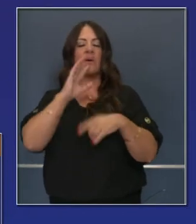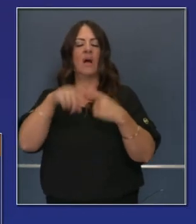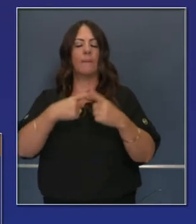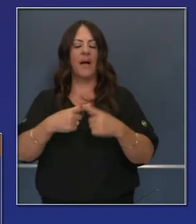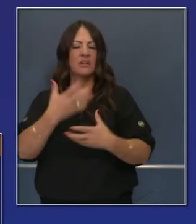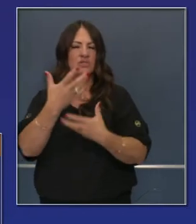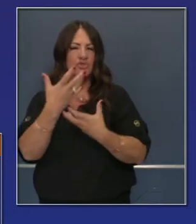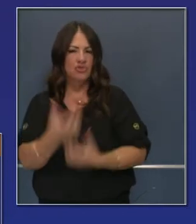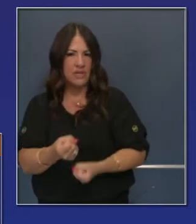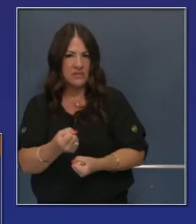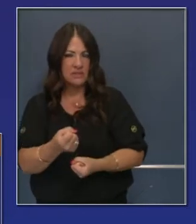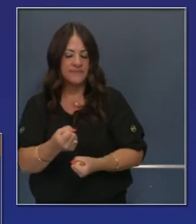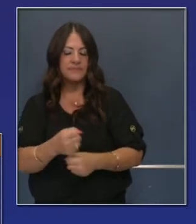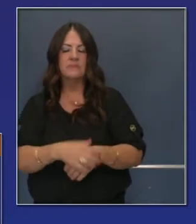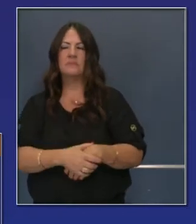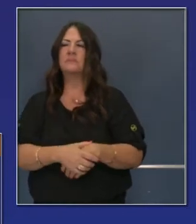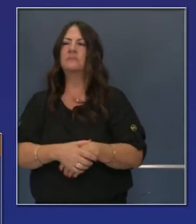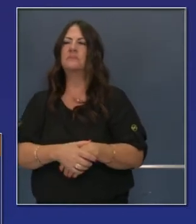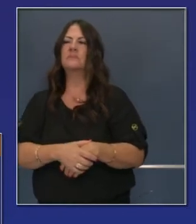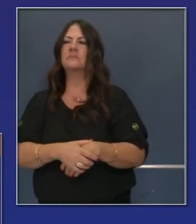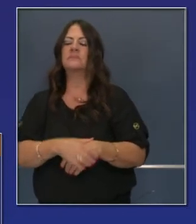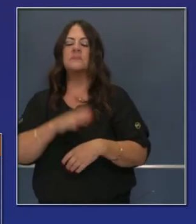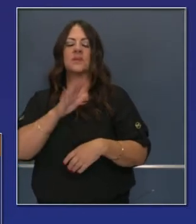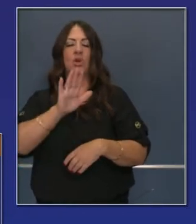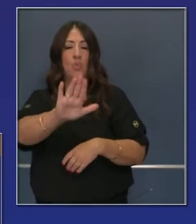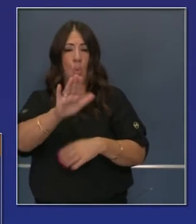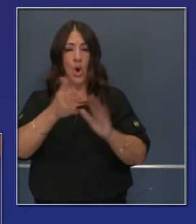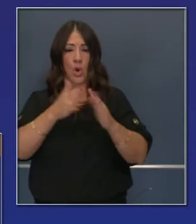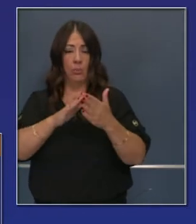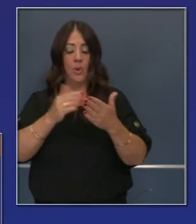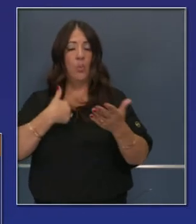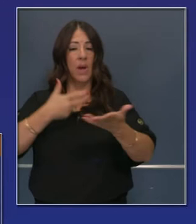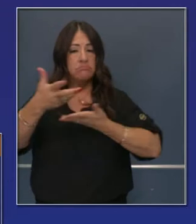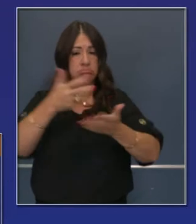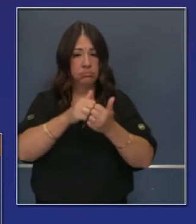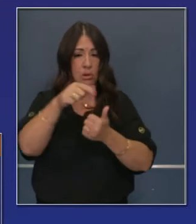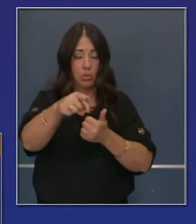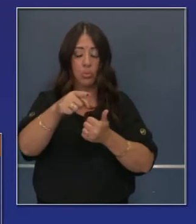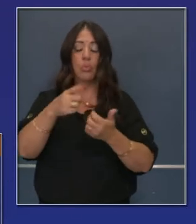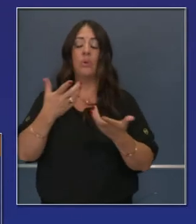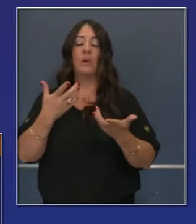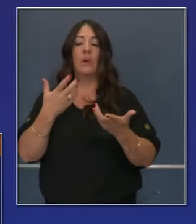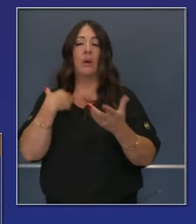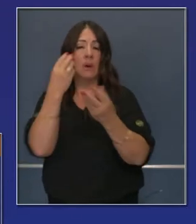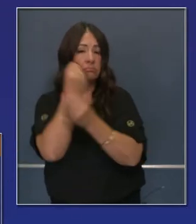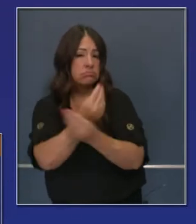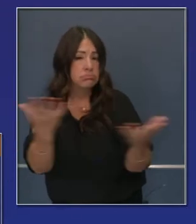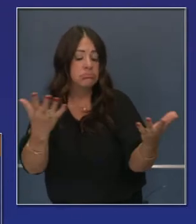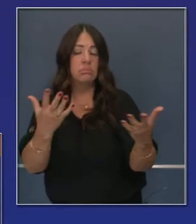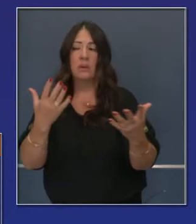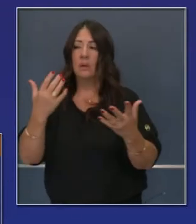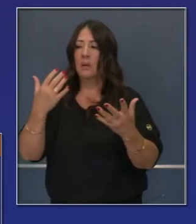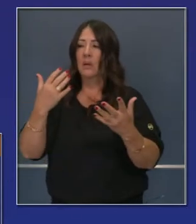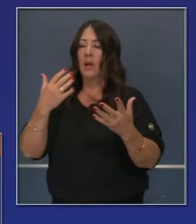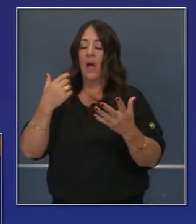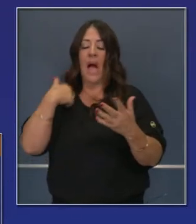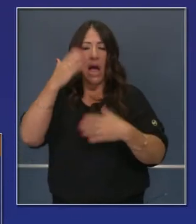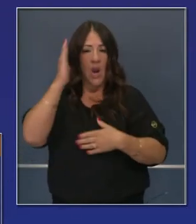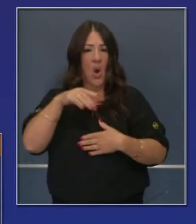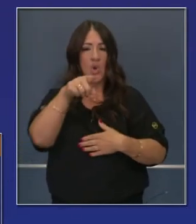confianza es el último punto, la comunidad, la educación, el acuerdo entre miembros de la comunidad. Este plan